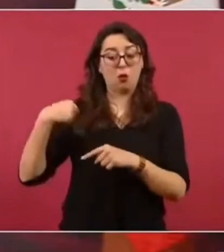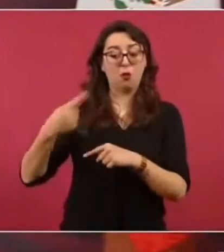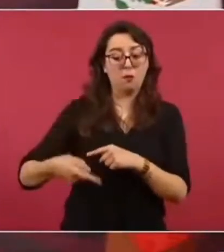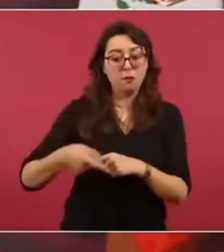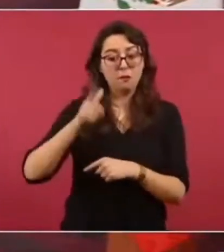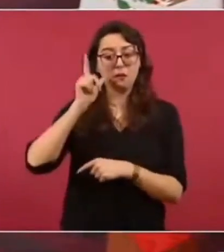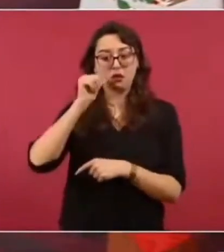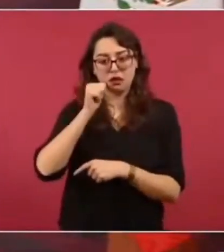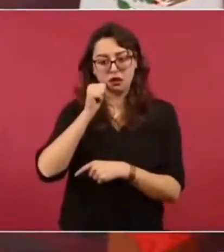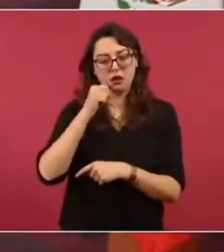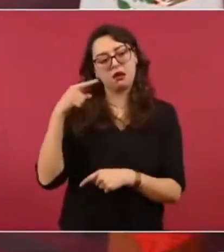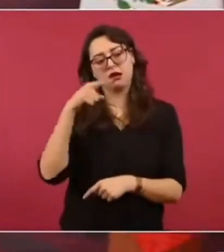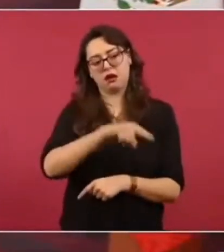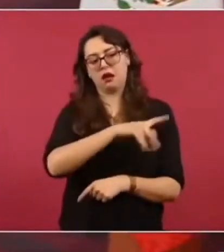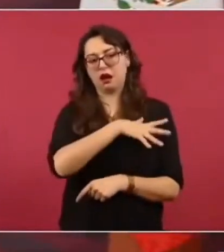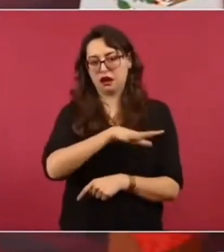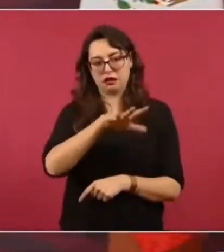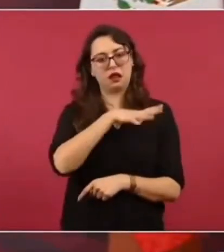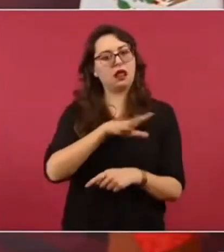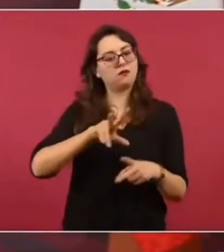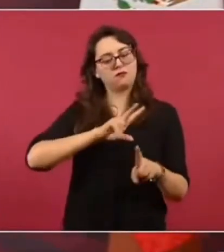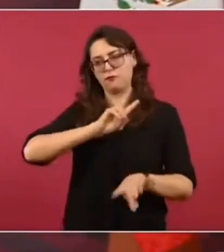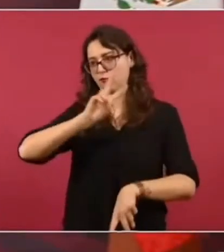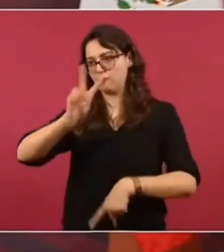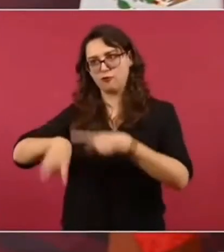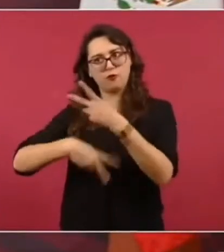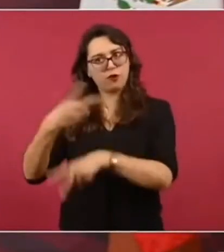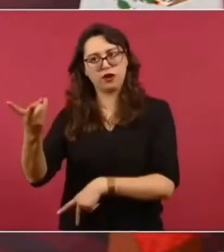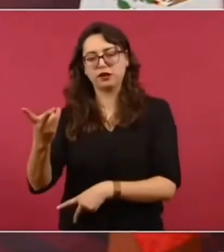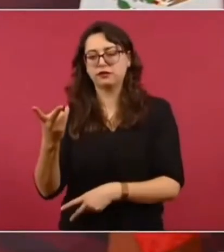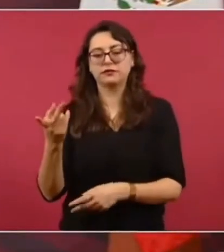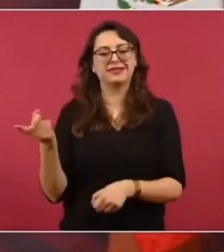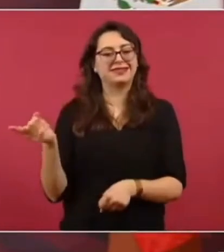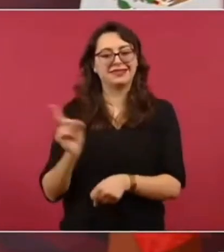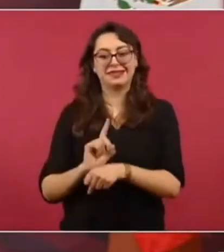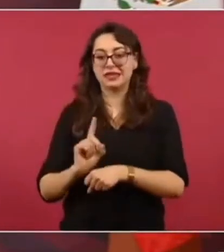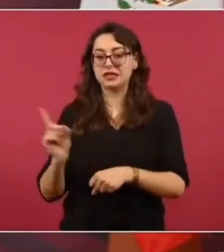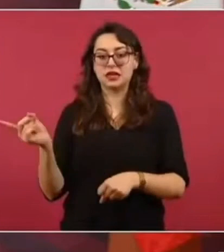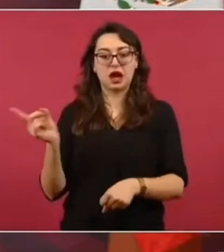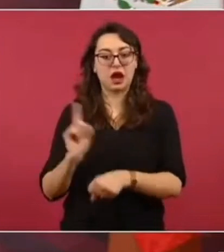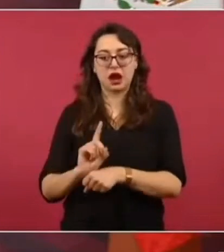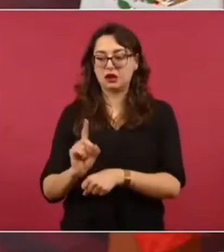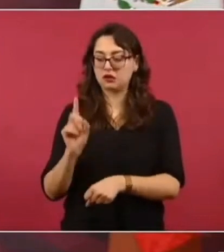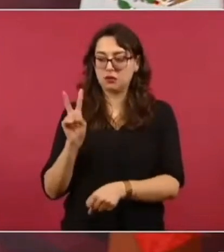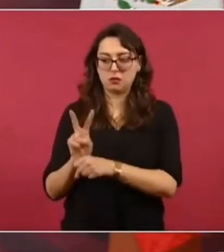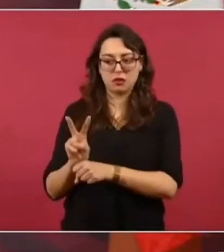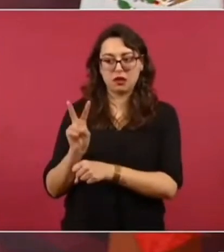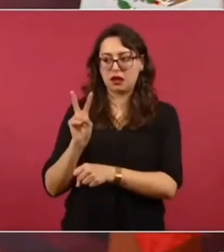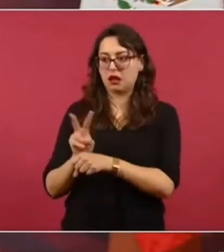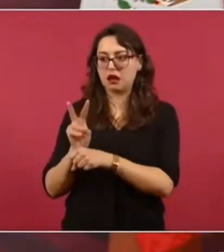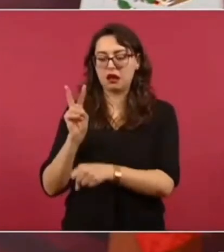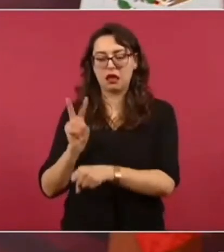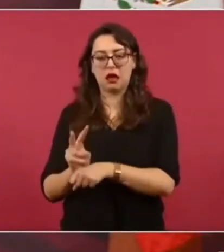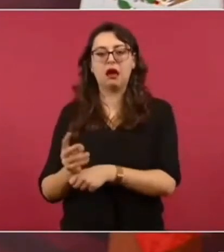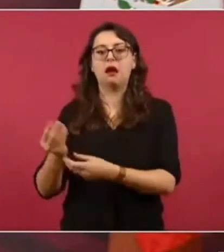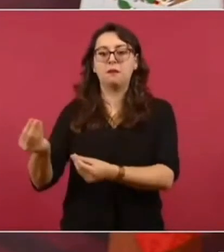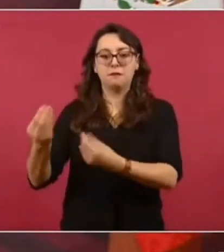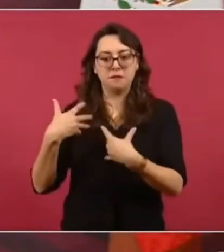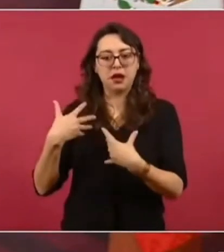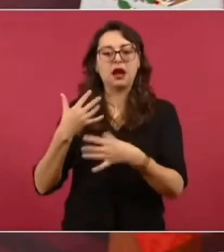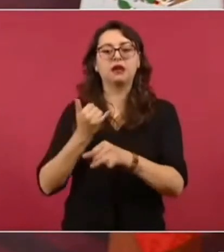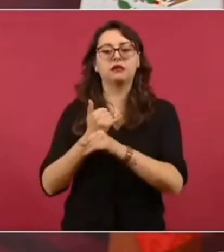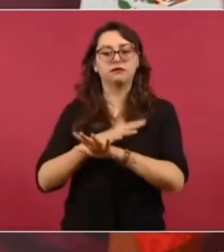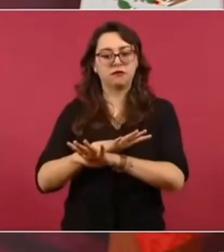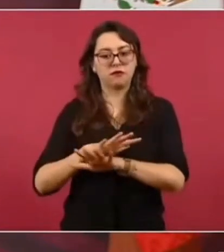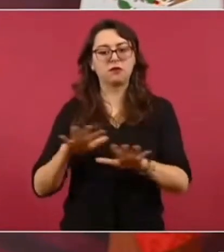se fue allá, allá está, me informa todas las mañanas, hoy me informó temprano y está